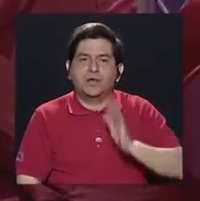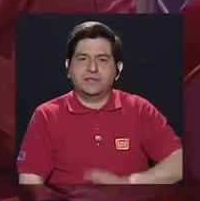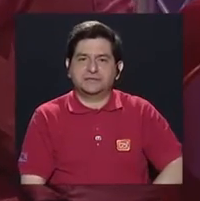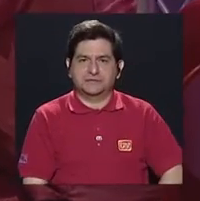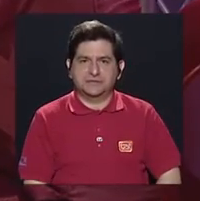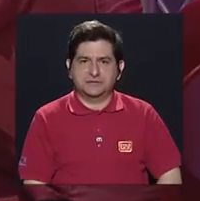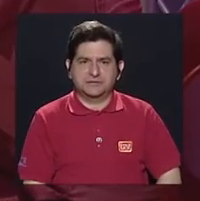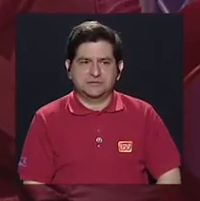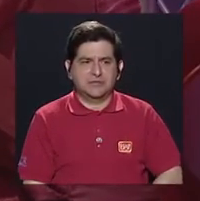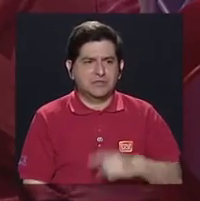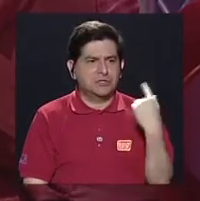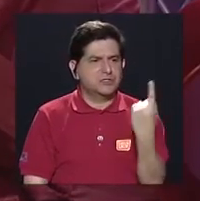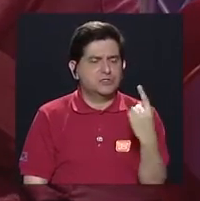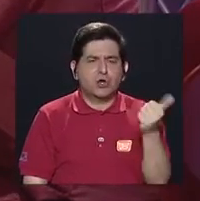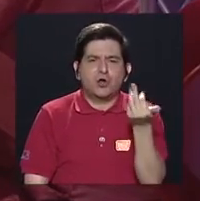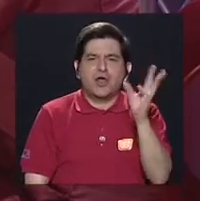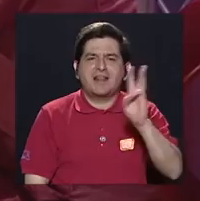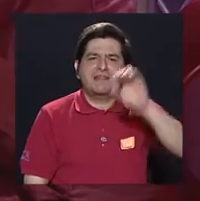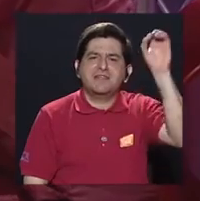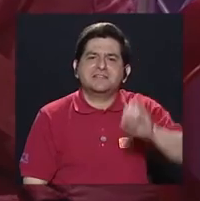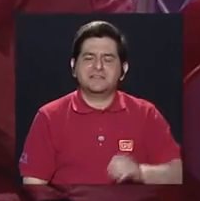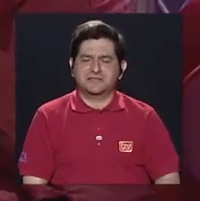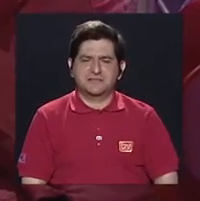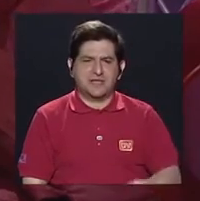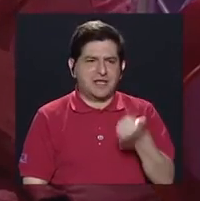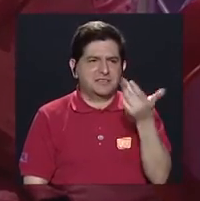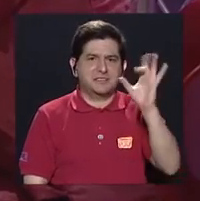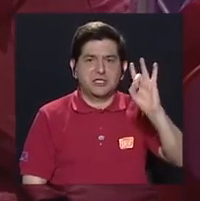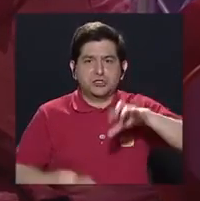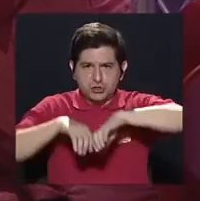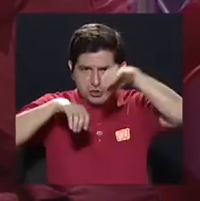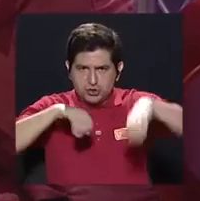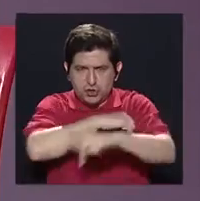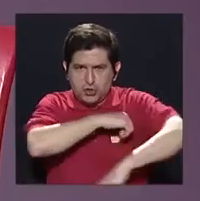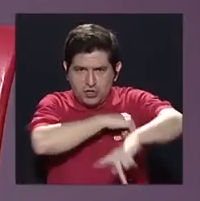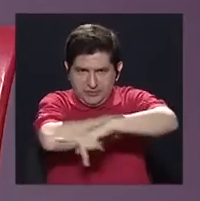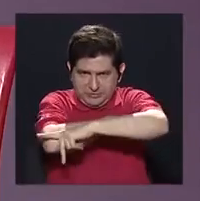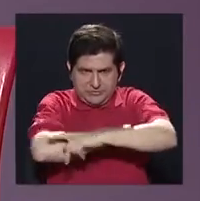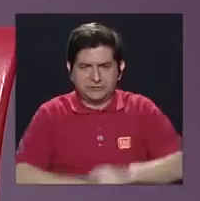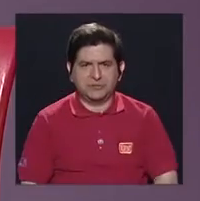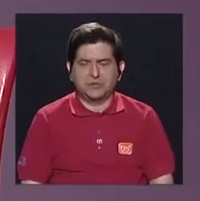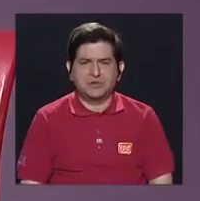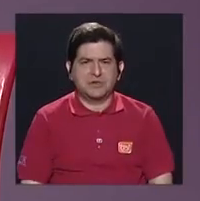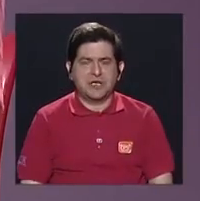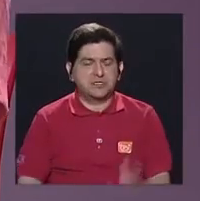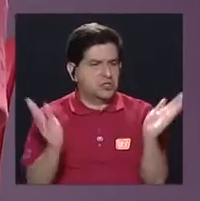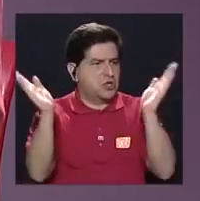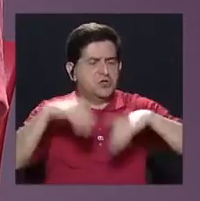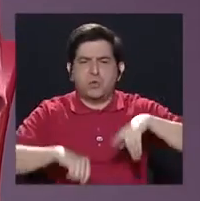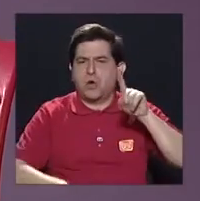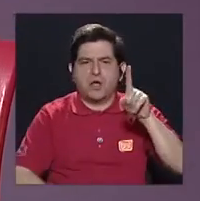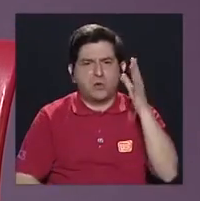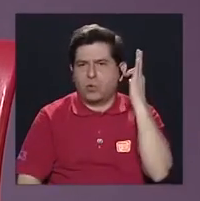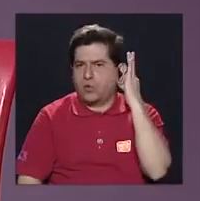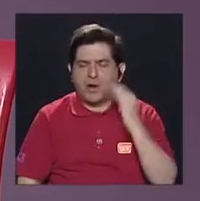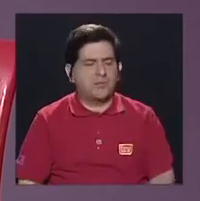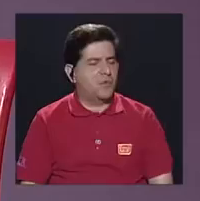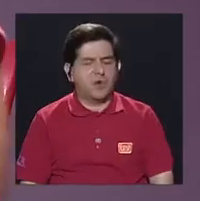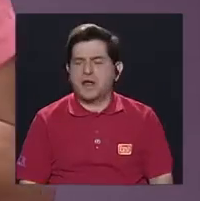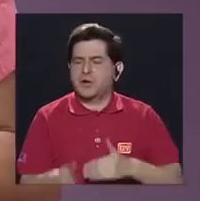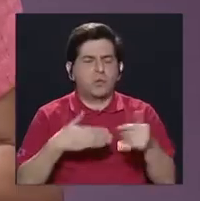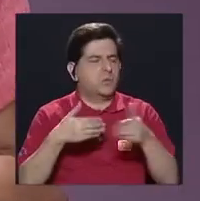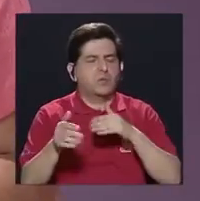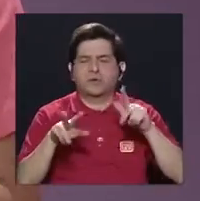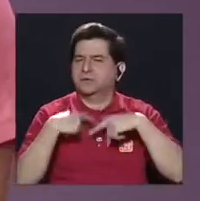o sea, eso es apenas el 16%, y hay 18 cantones en el país donde ni una sola mujer hay en ninguno de los partidos.